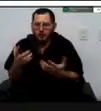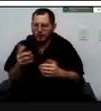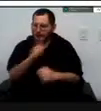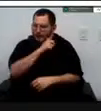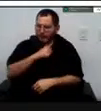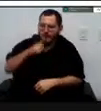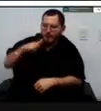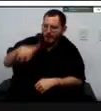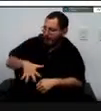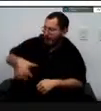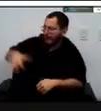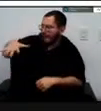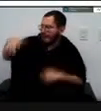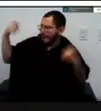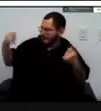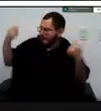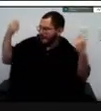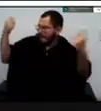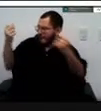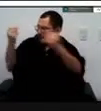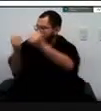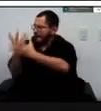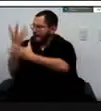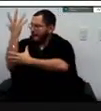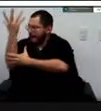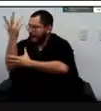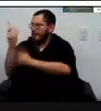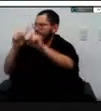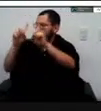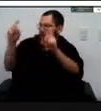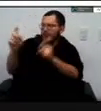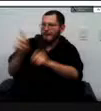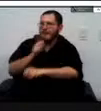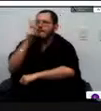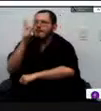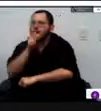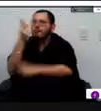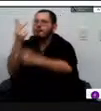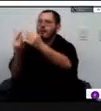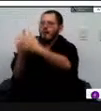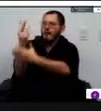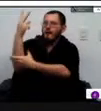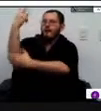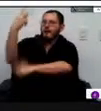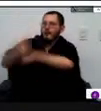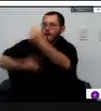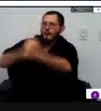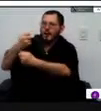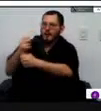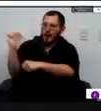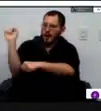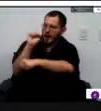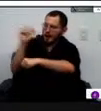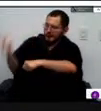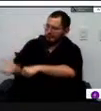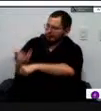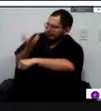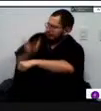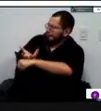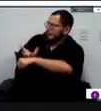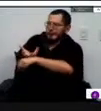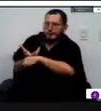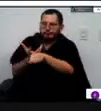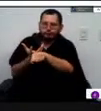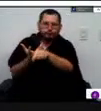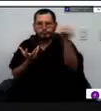sus veredas puedan entrar a pues a sacarle el material o el producto como